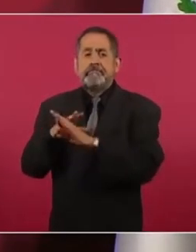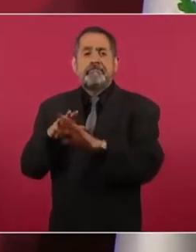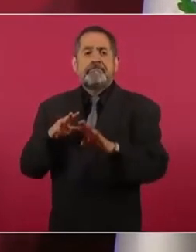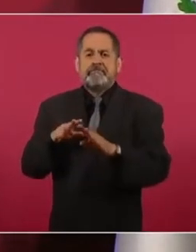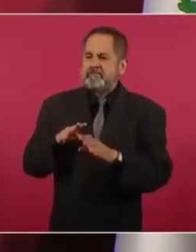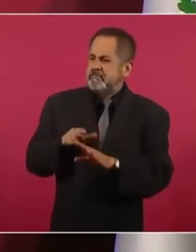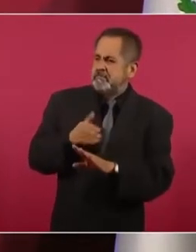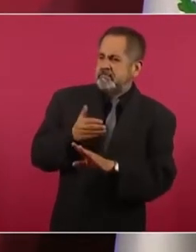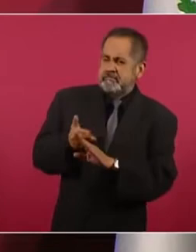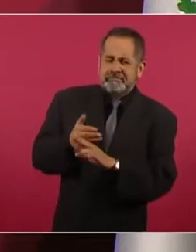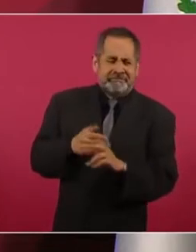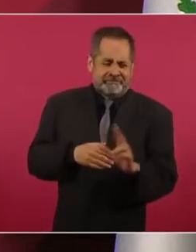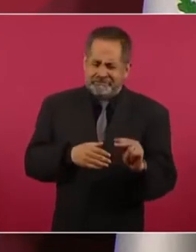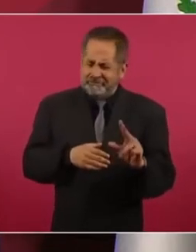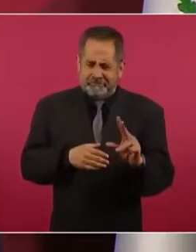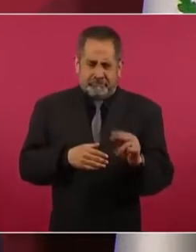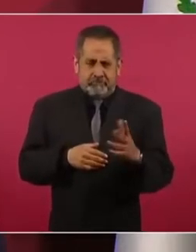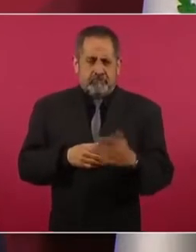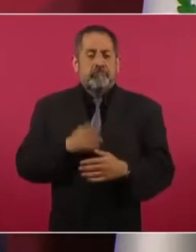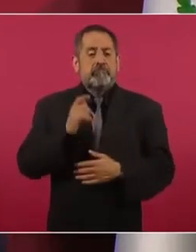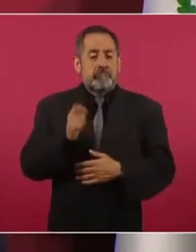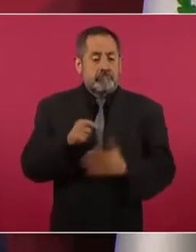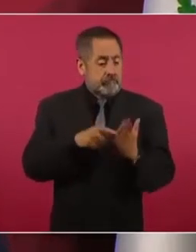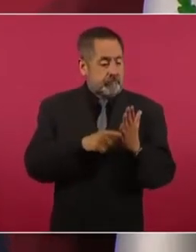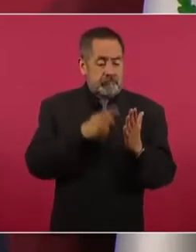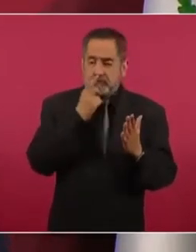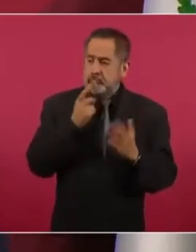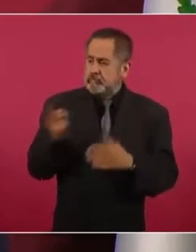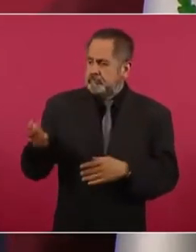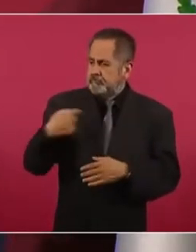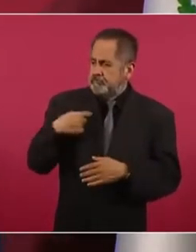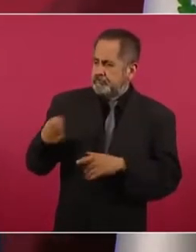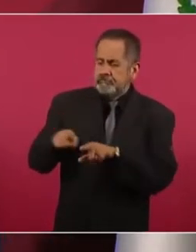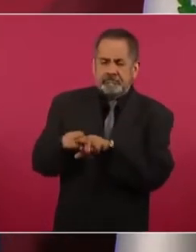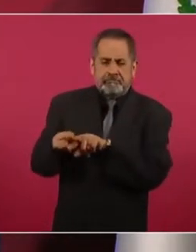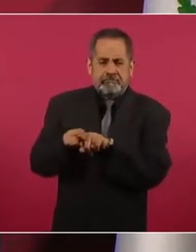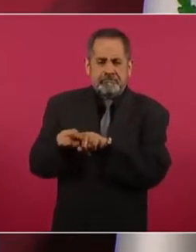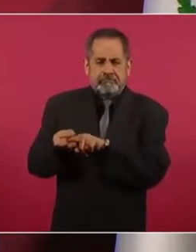trátalo como hermano.